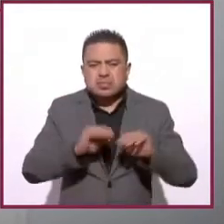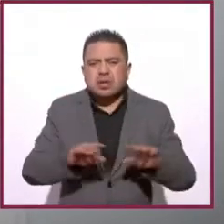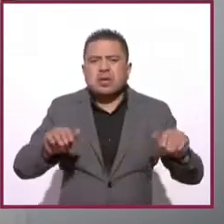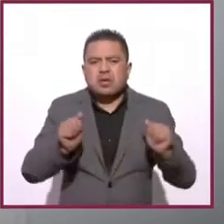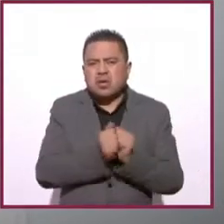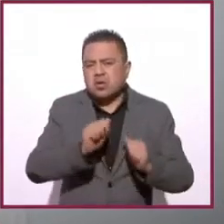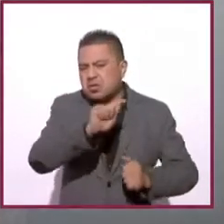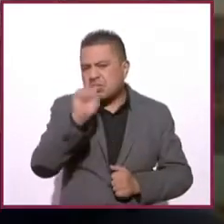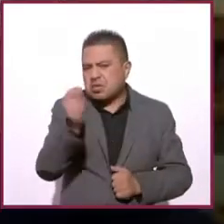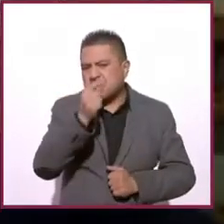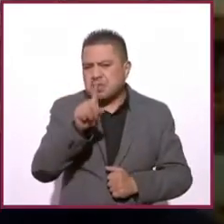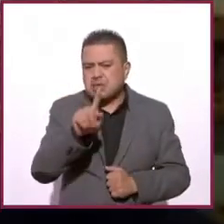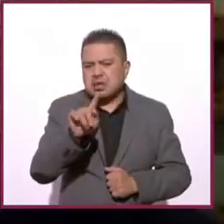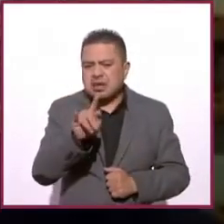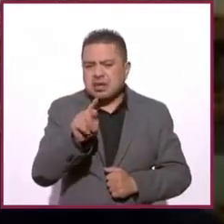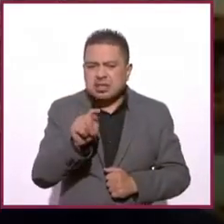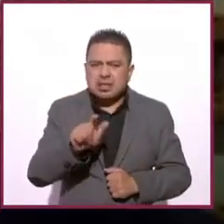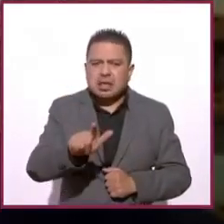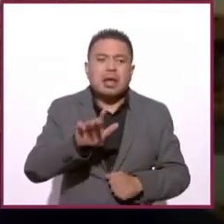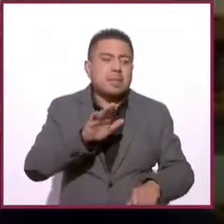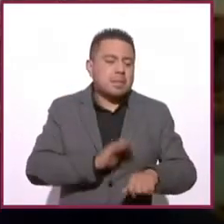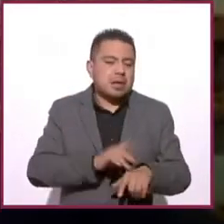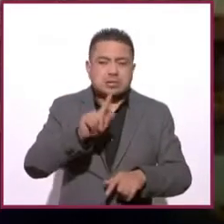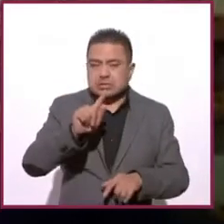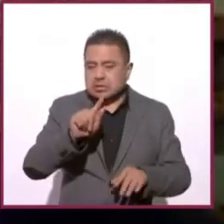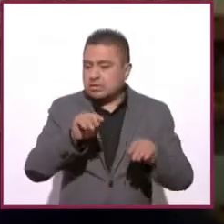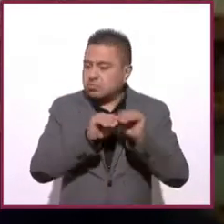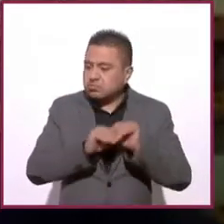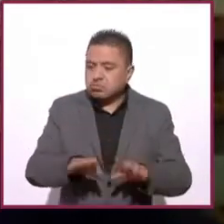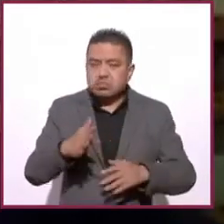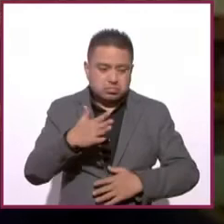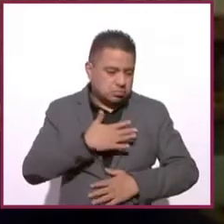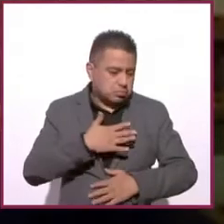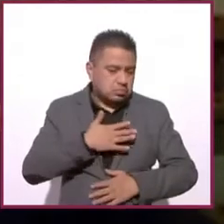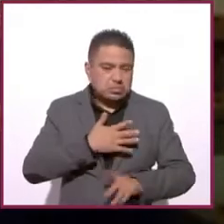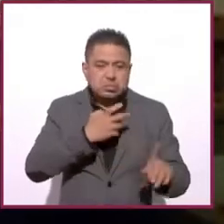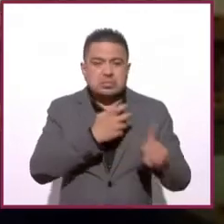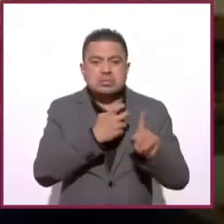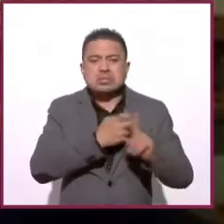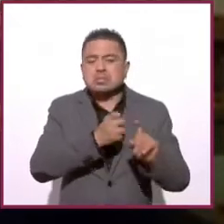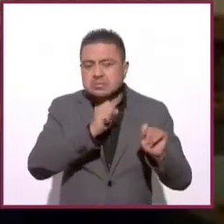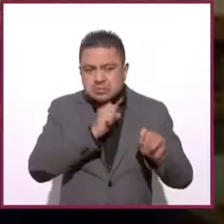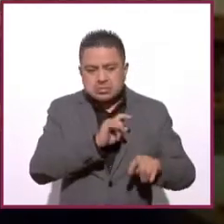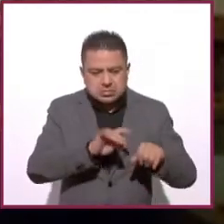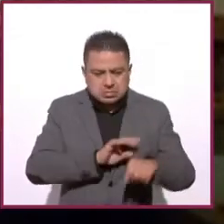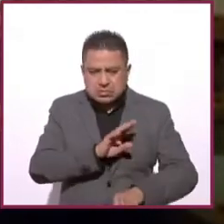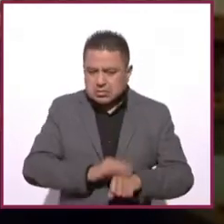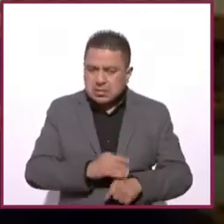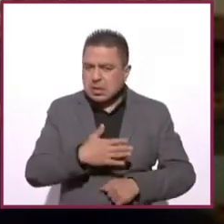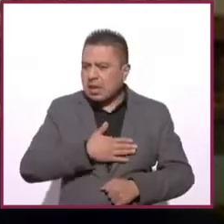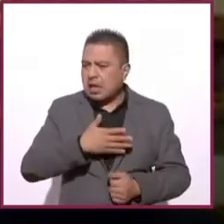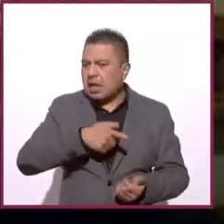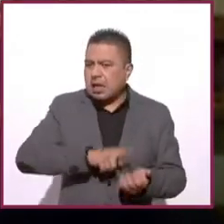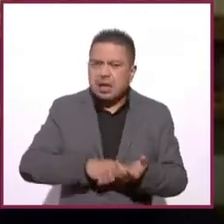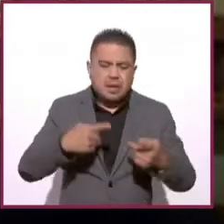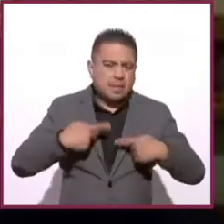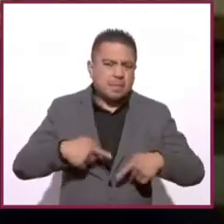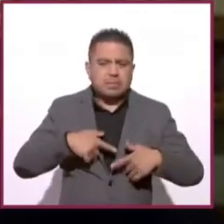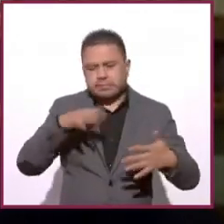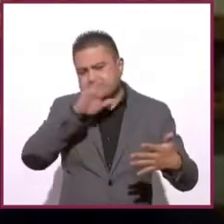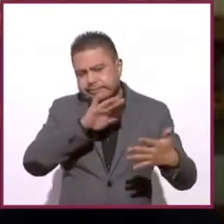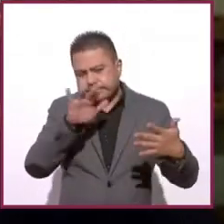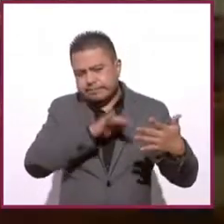formato electrónico. Más de 70 publicaciones nuestras, lo que esto también nos permite tener un público lector